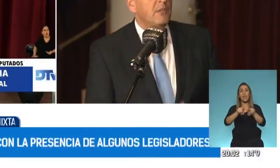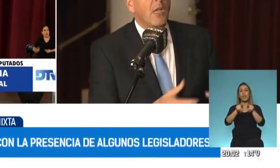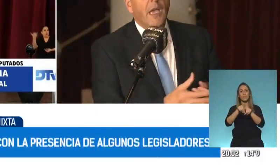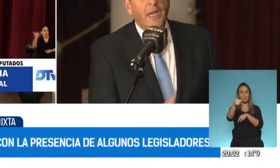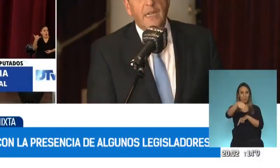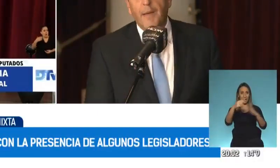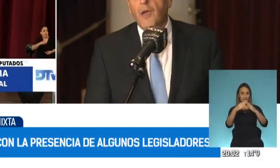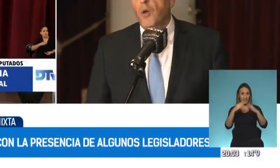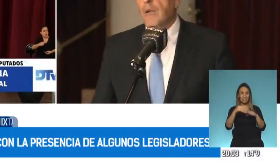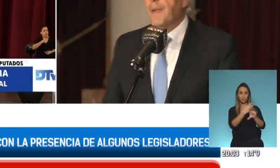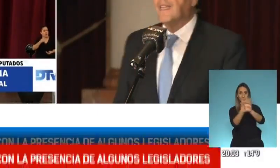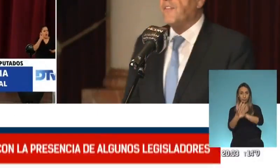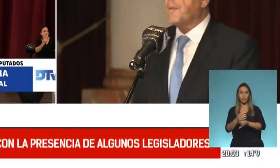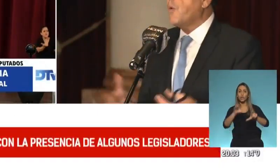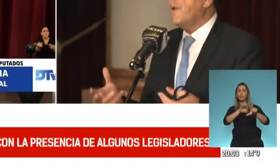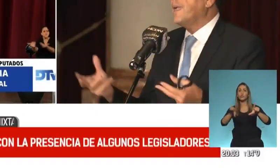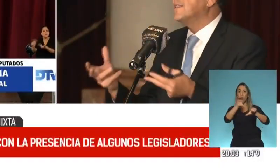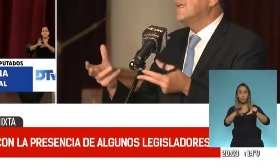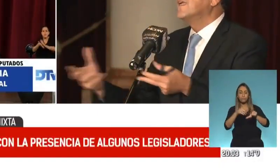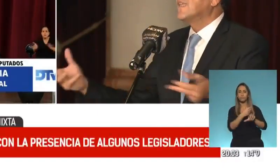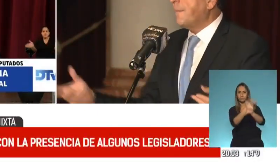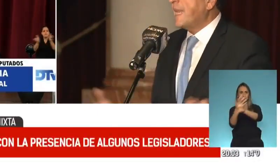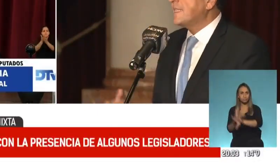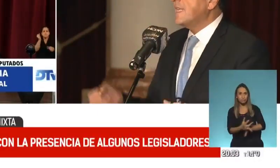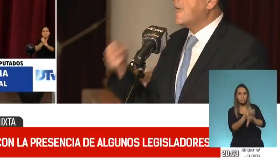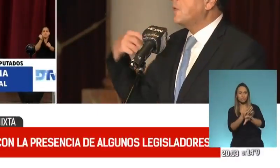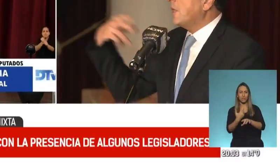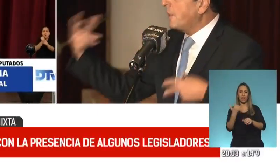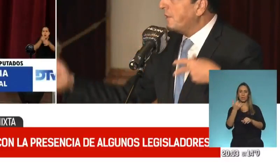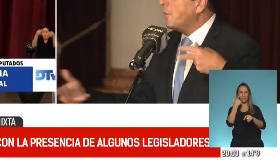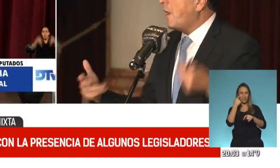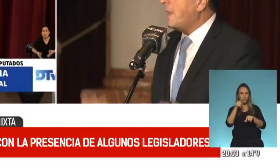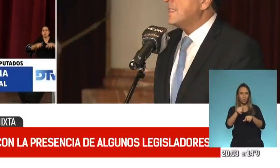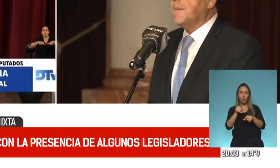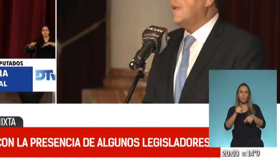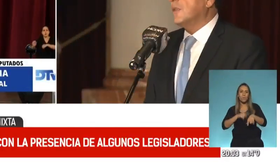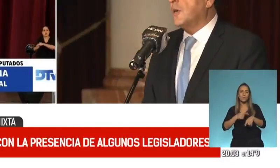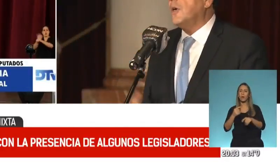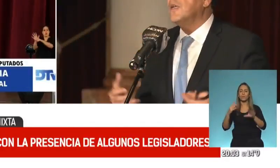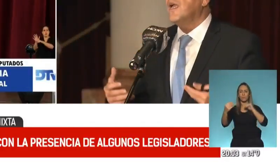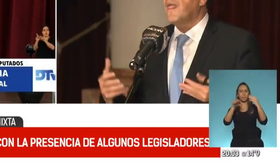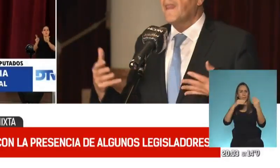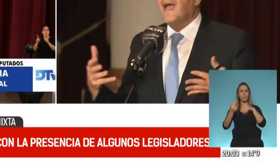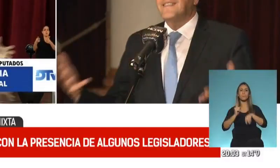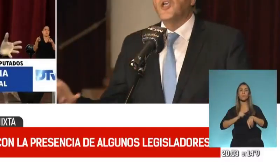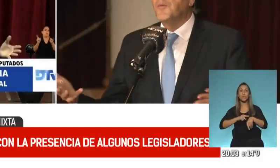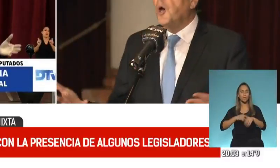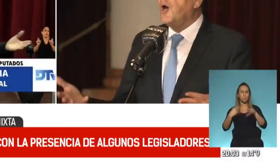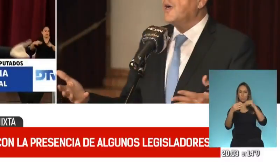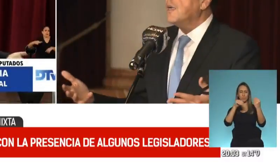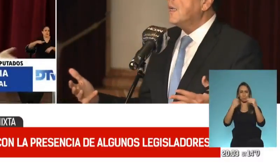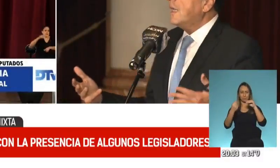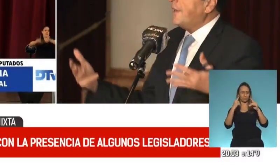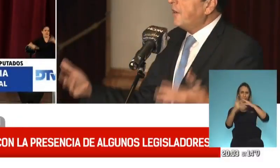usamos en el trabajo una plataforma WebEx que aparecen esas cuestiones donde uno habla encima del otro. Así